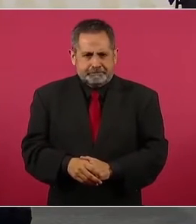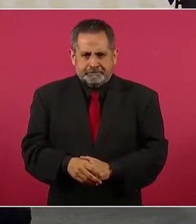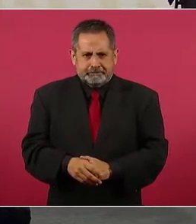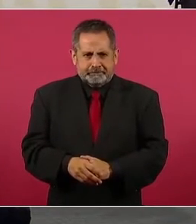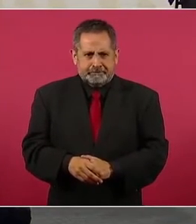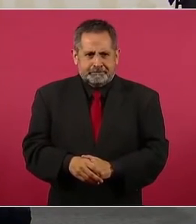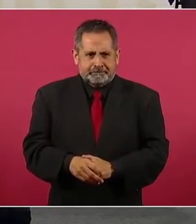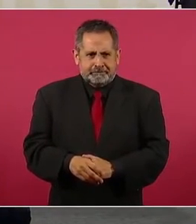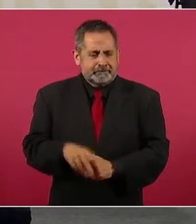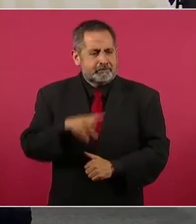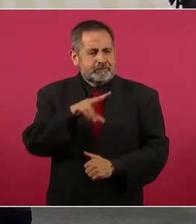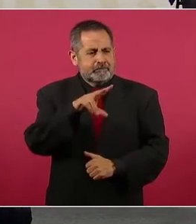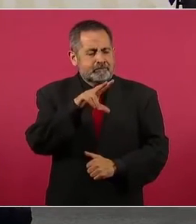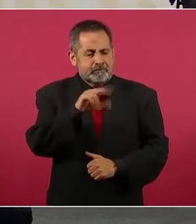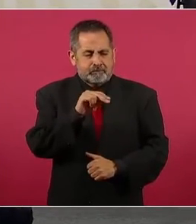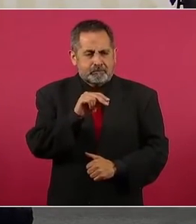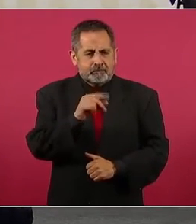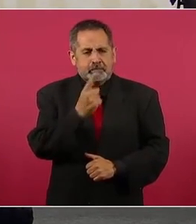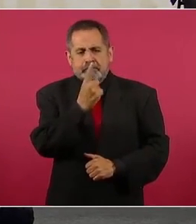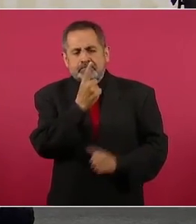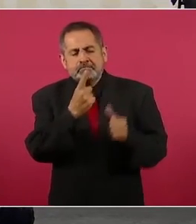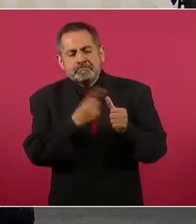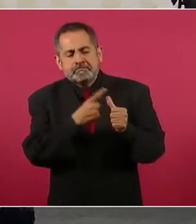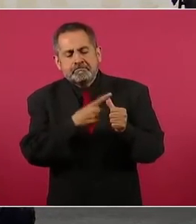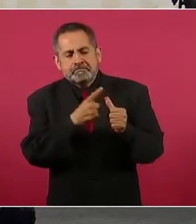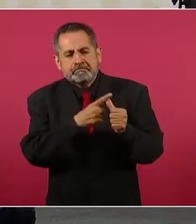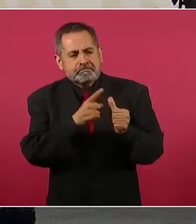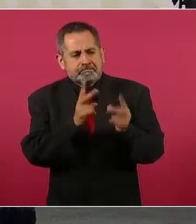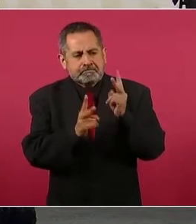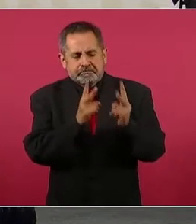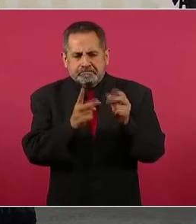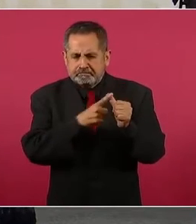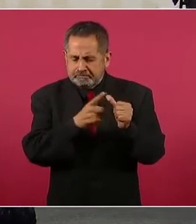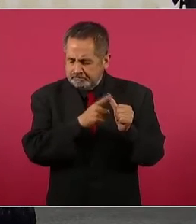antes de hablar, nada, nada.